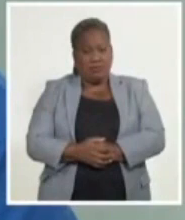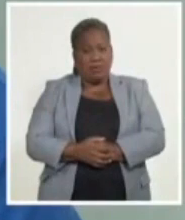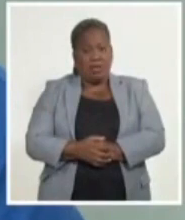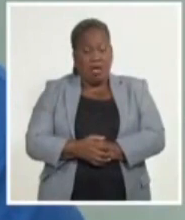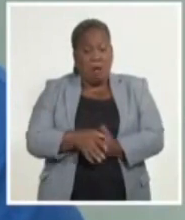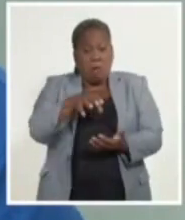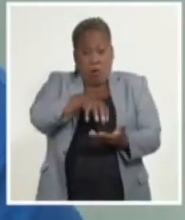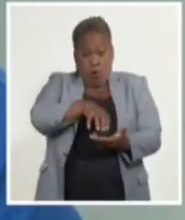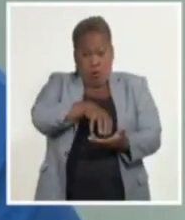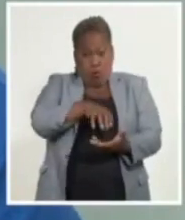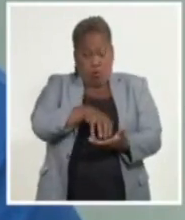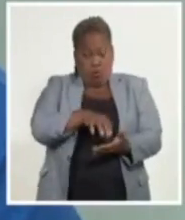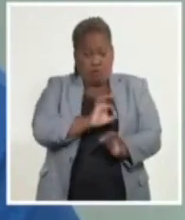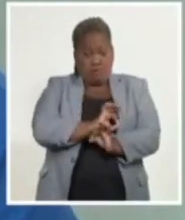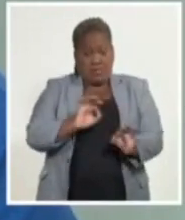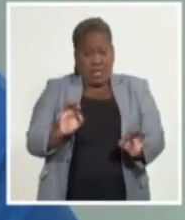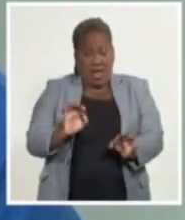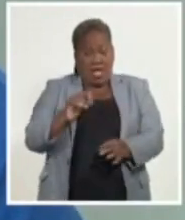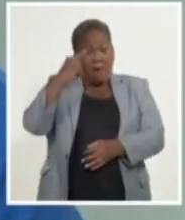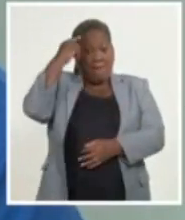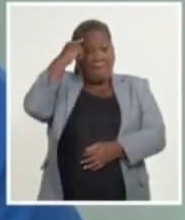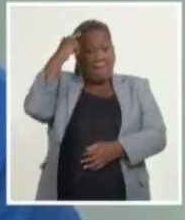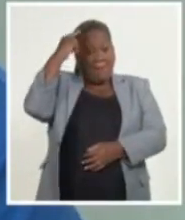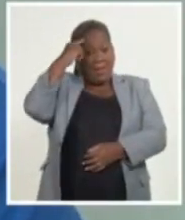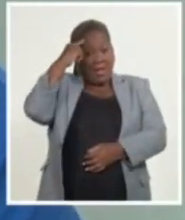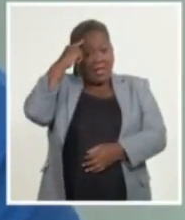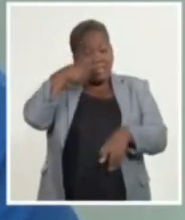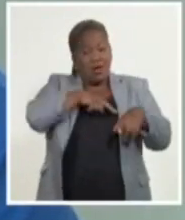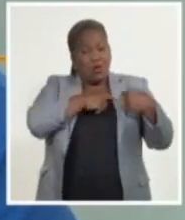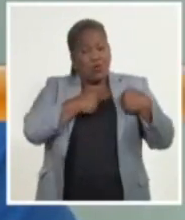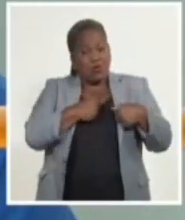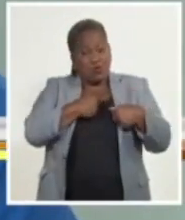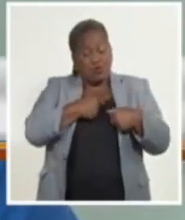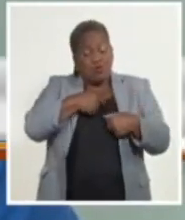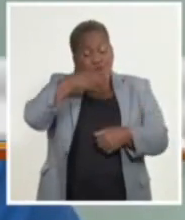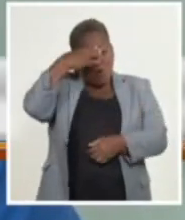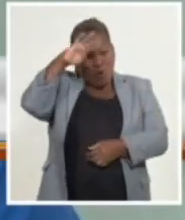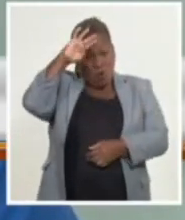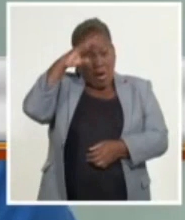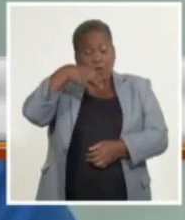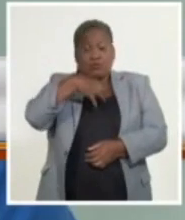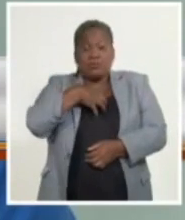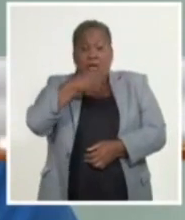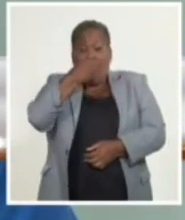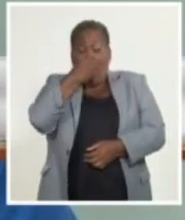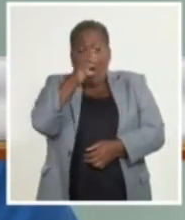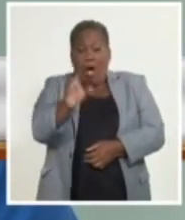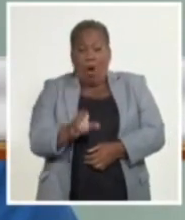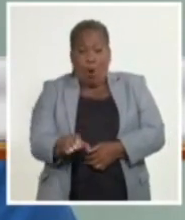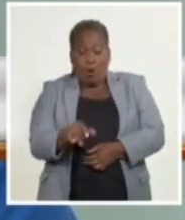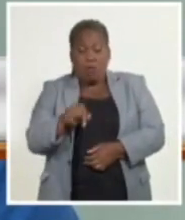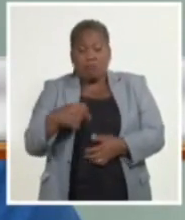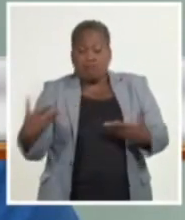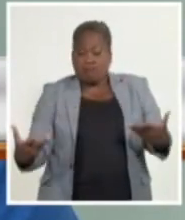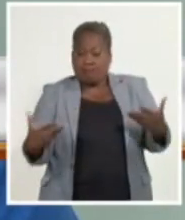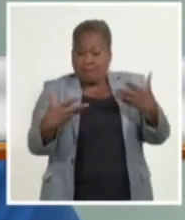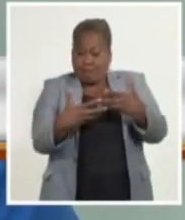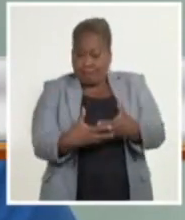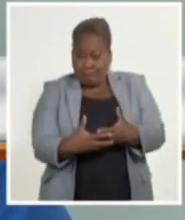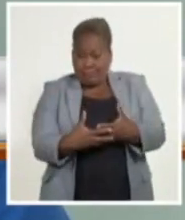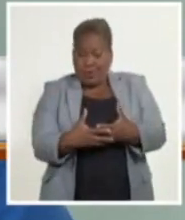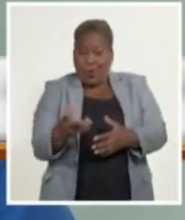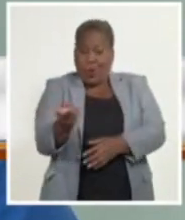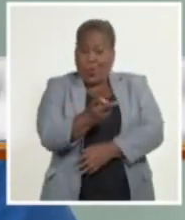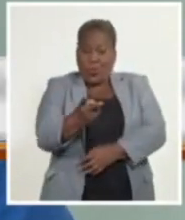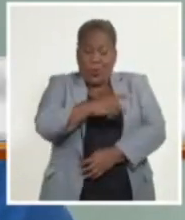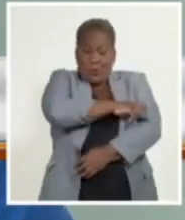en la mente y el corazón de los cubanos tiene Angola y los vínculos indisolubles que tienen ambos